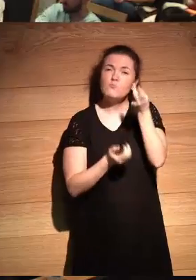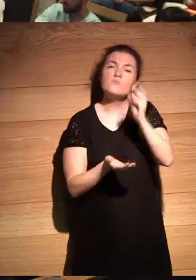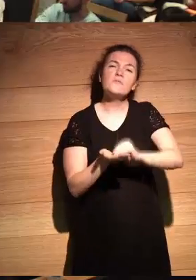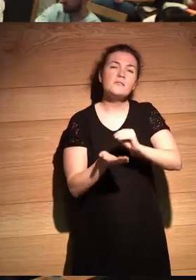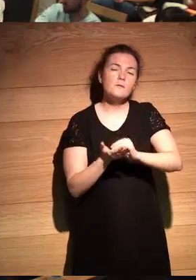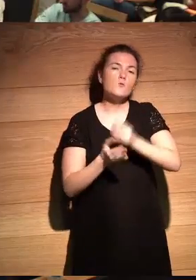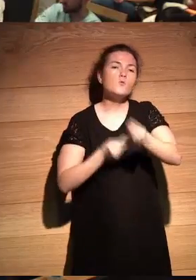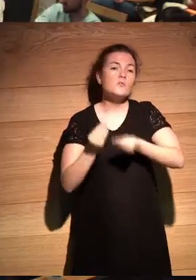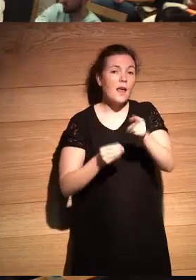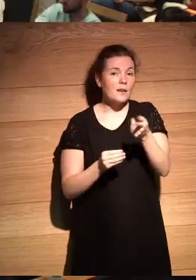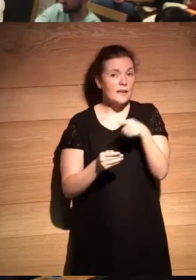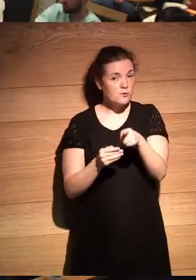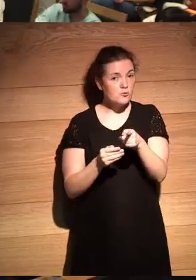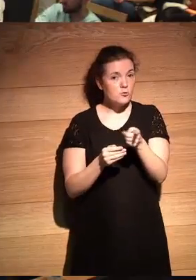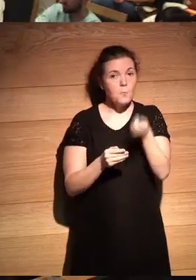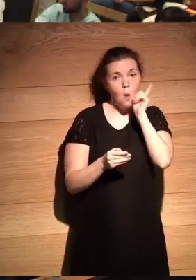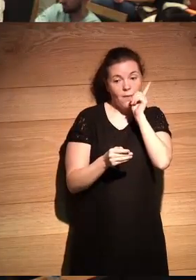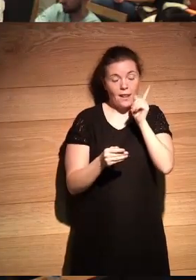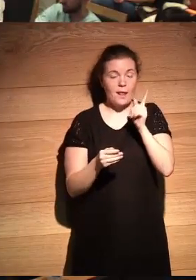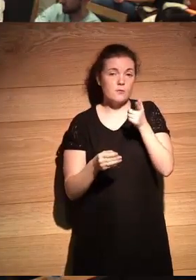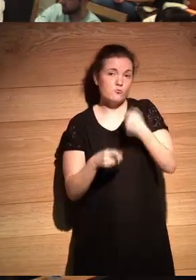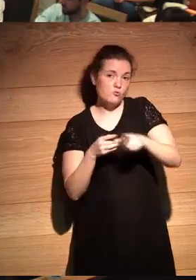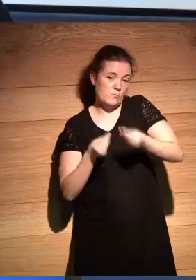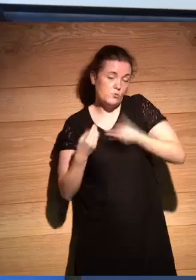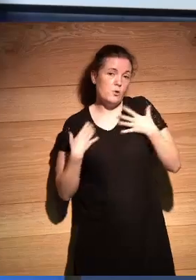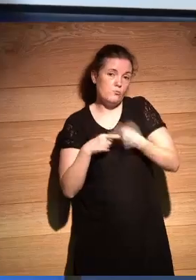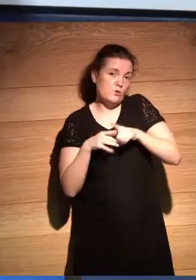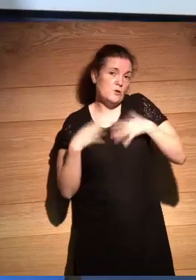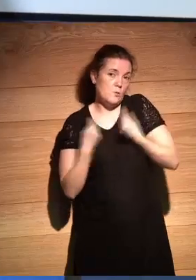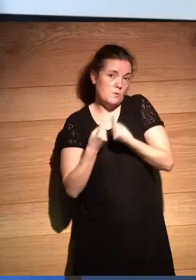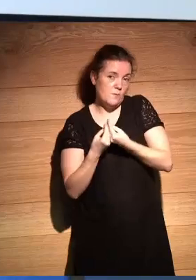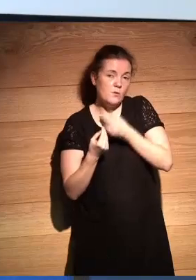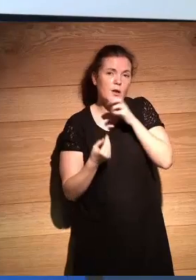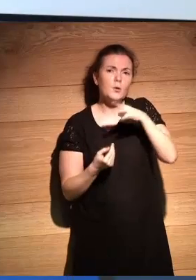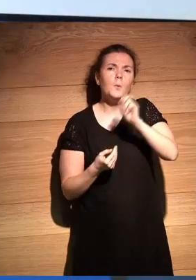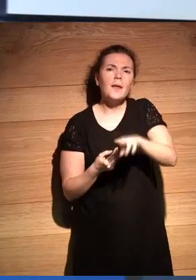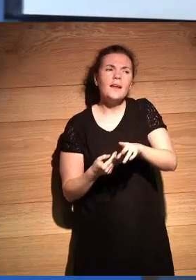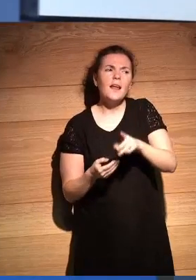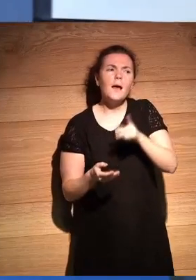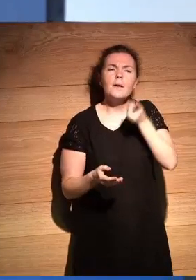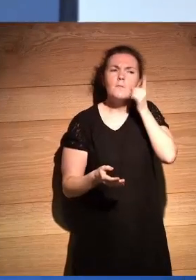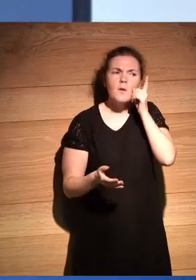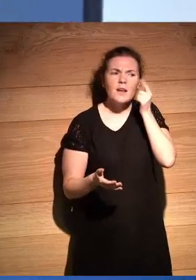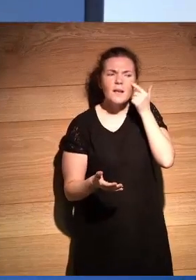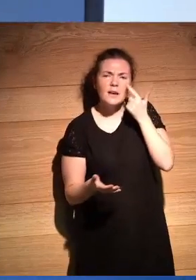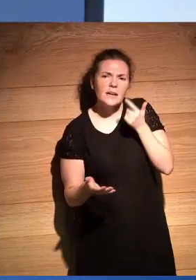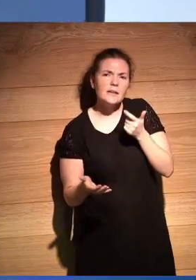utilizamos estos aparatos con los que convivimos Rubén está ahora aquí deja el celular escúchanos hombre